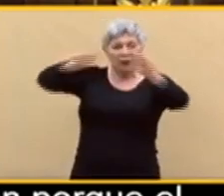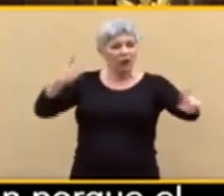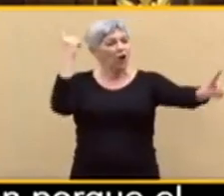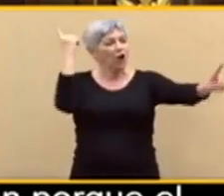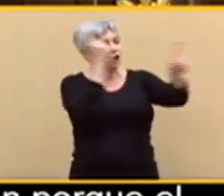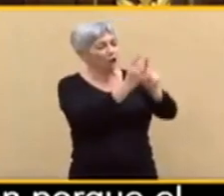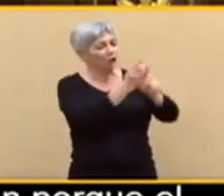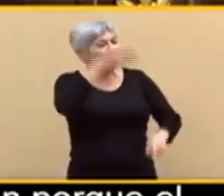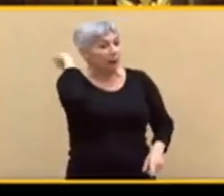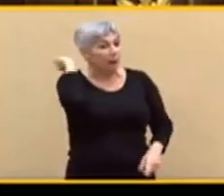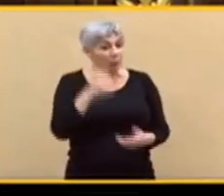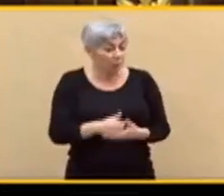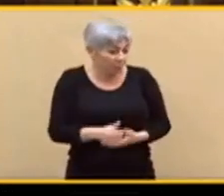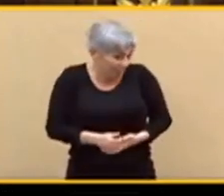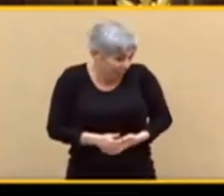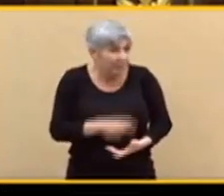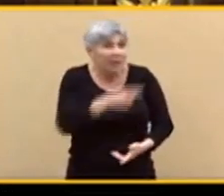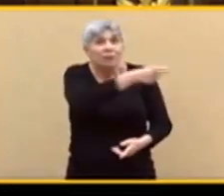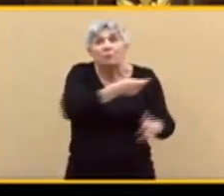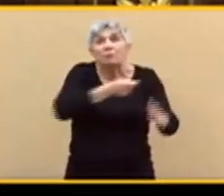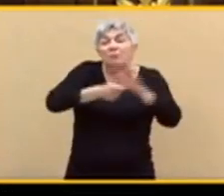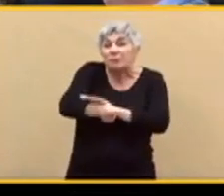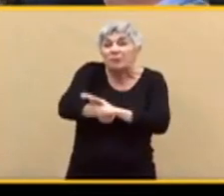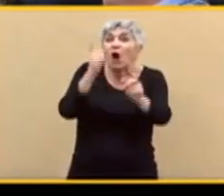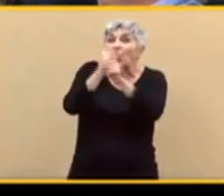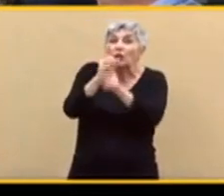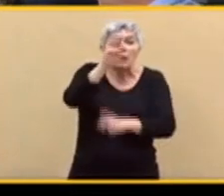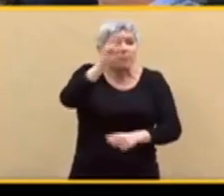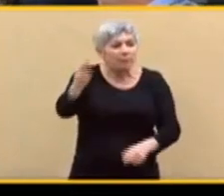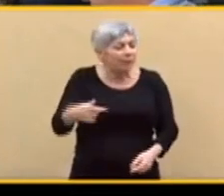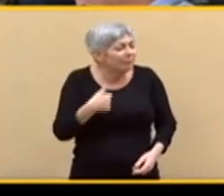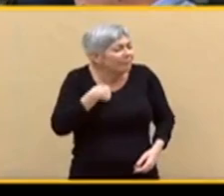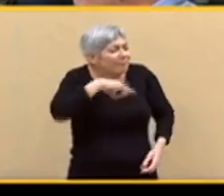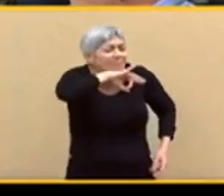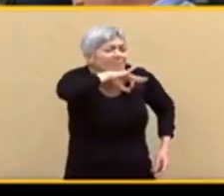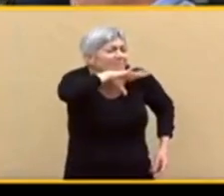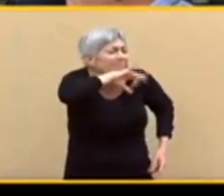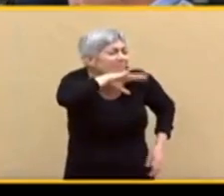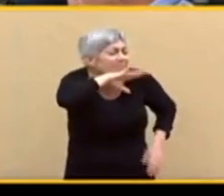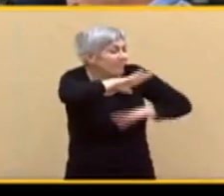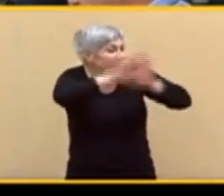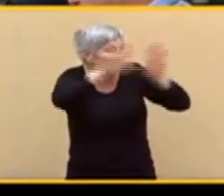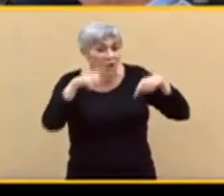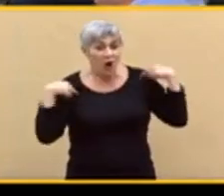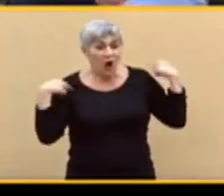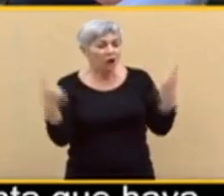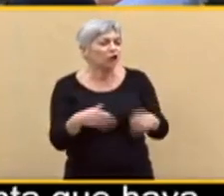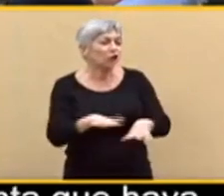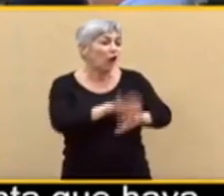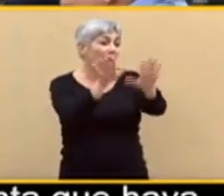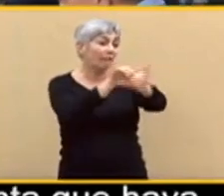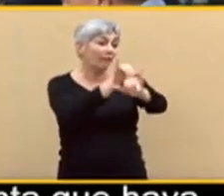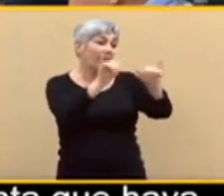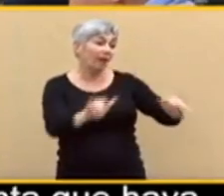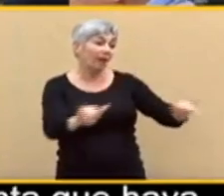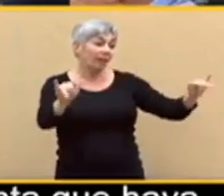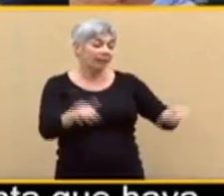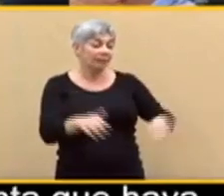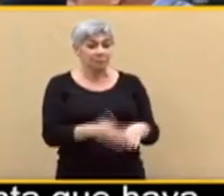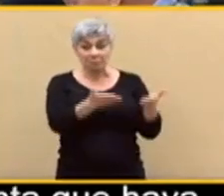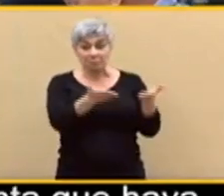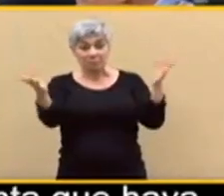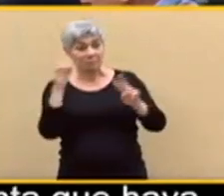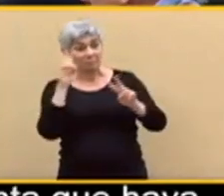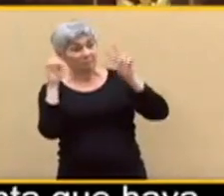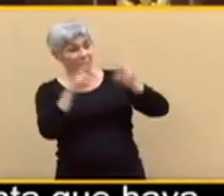y contra el PP. Sinceramente, no sabe cómo nos hace de felices a muchos ciudadanos ver a toda la